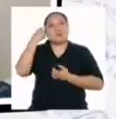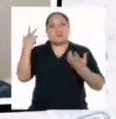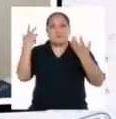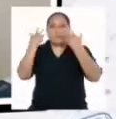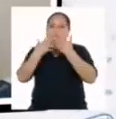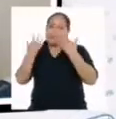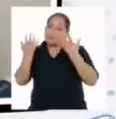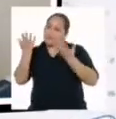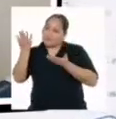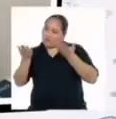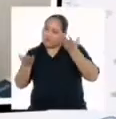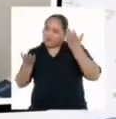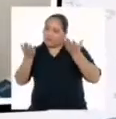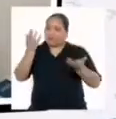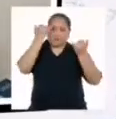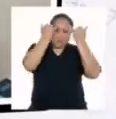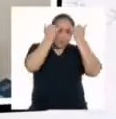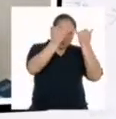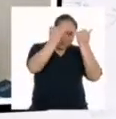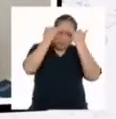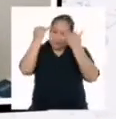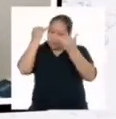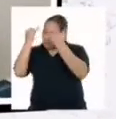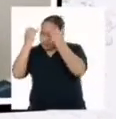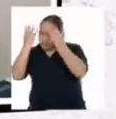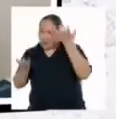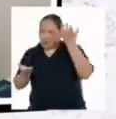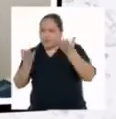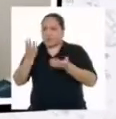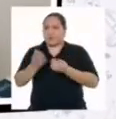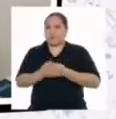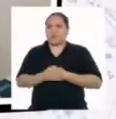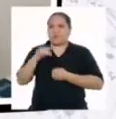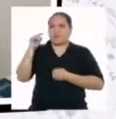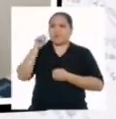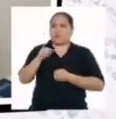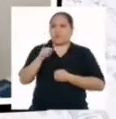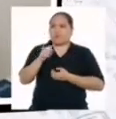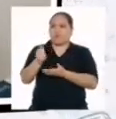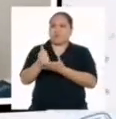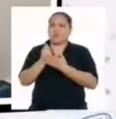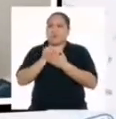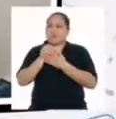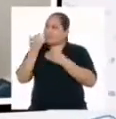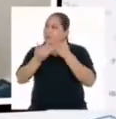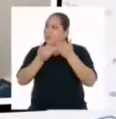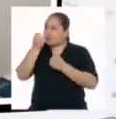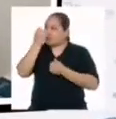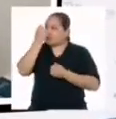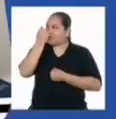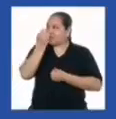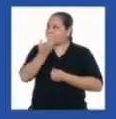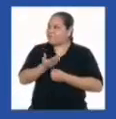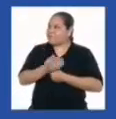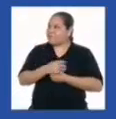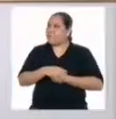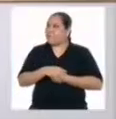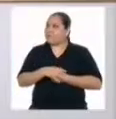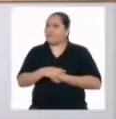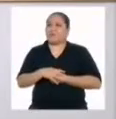relacionar y contrastar las ideas de los dos textos. ¿Esto nos ayuda en el proceso de comprensión?